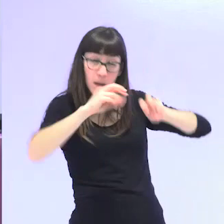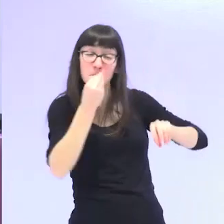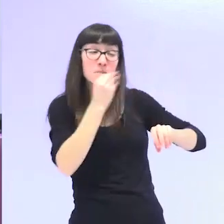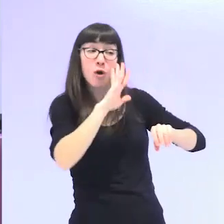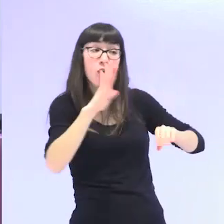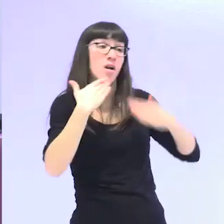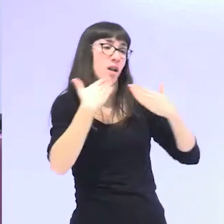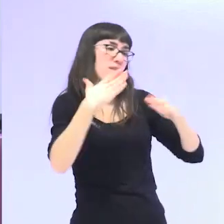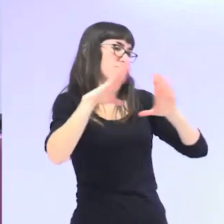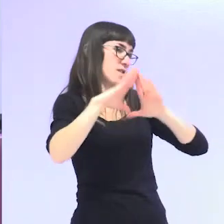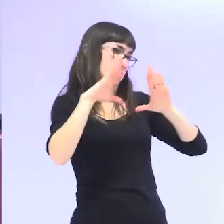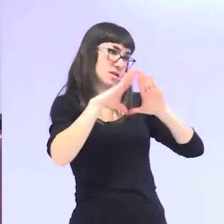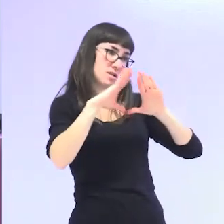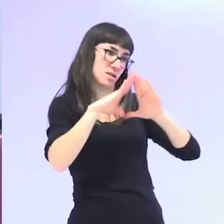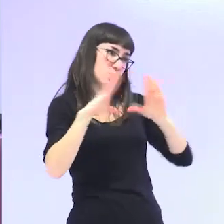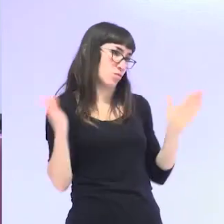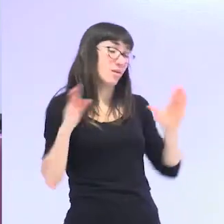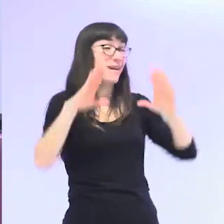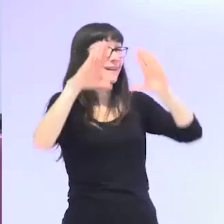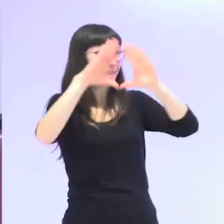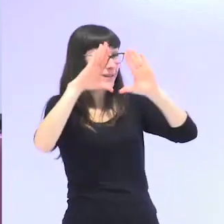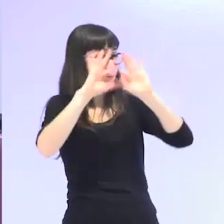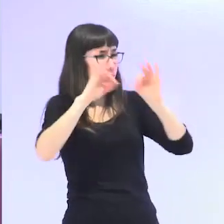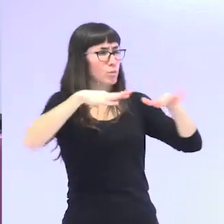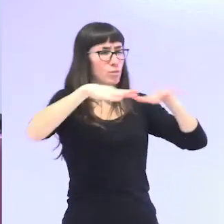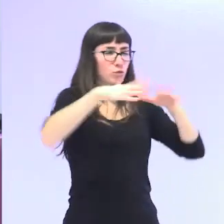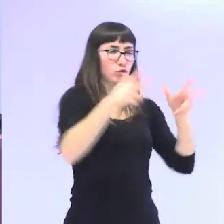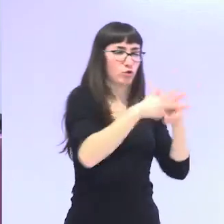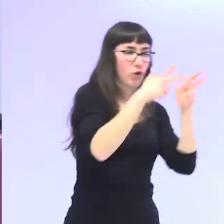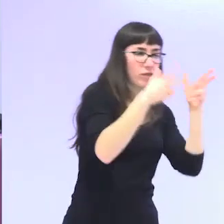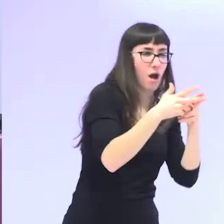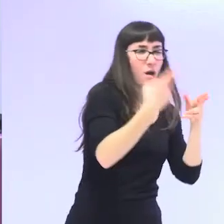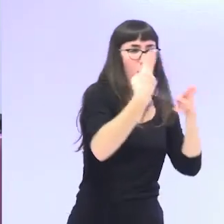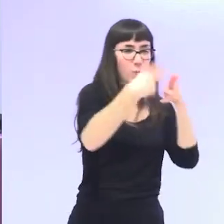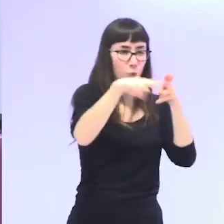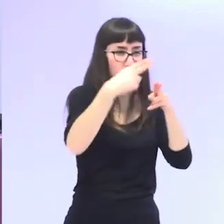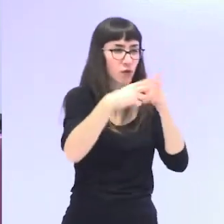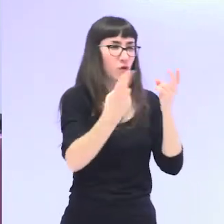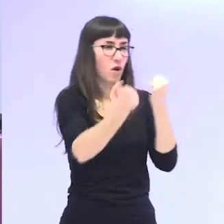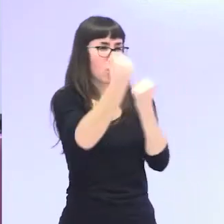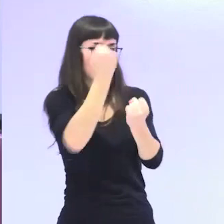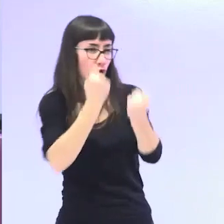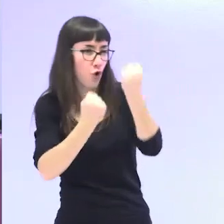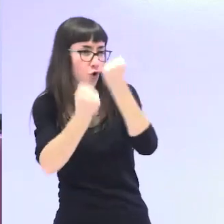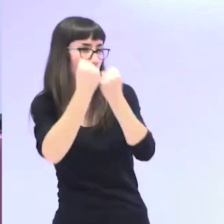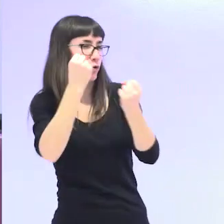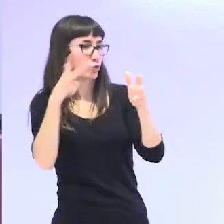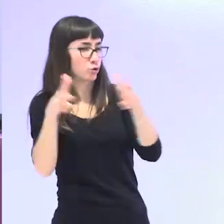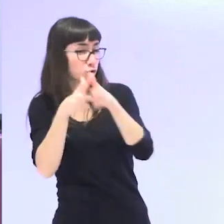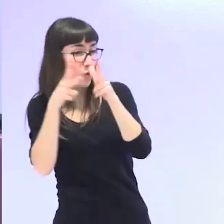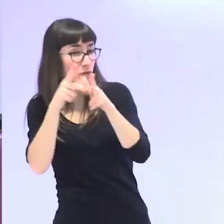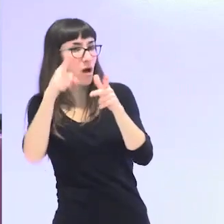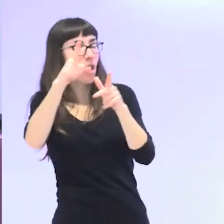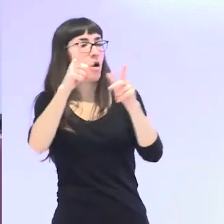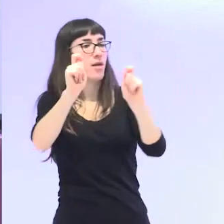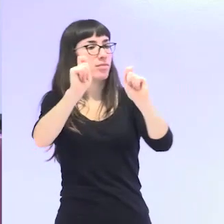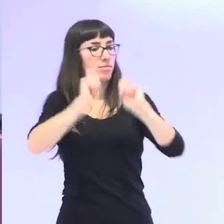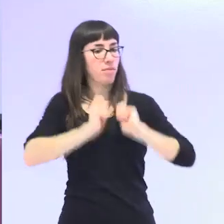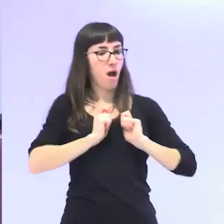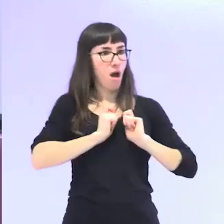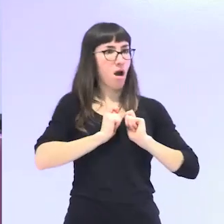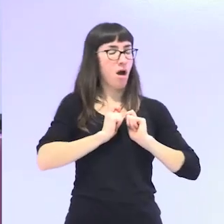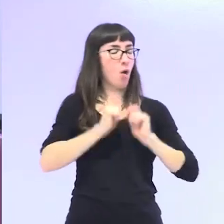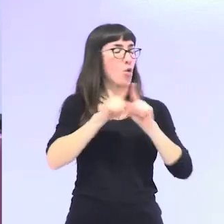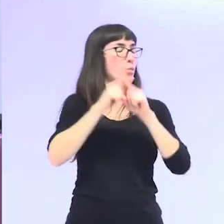El feminismo es el único movimiento social, político, económico y activista que nos ha desvelado por qué los hombres y las